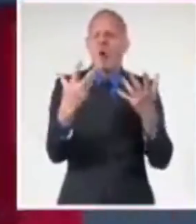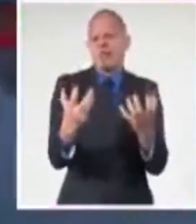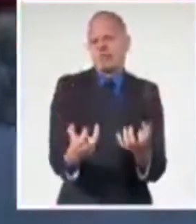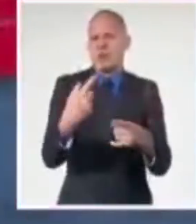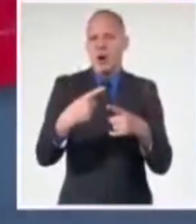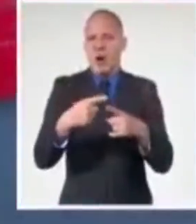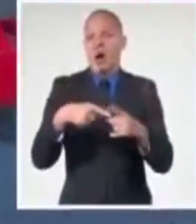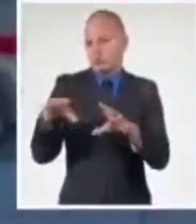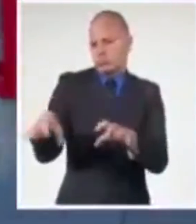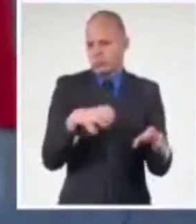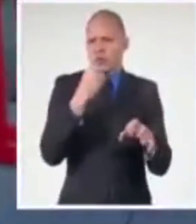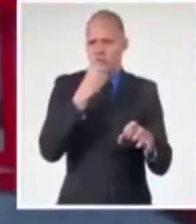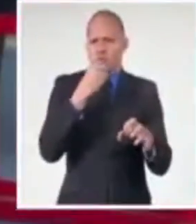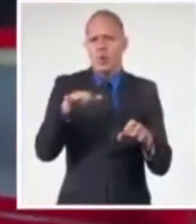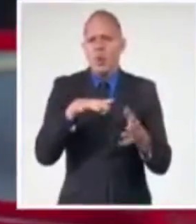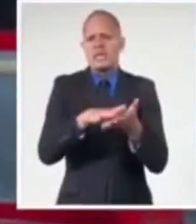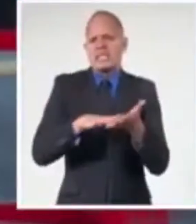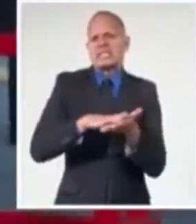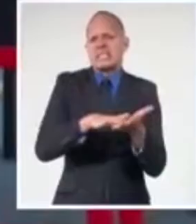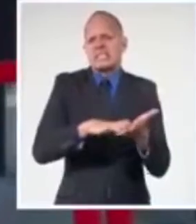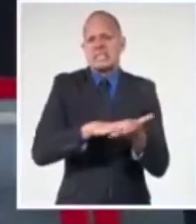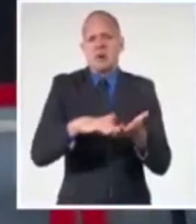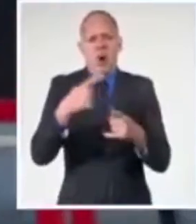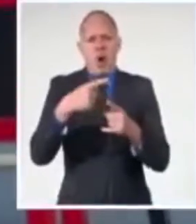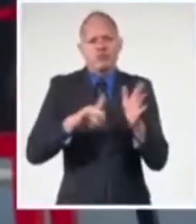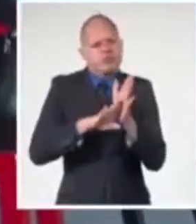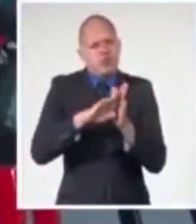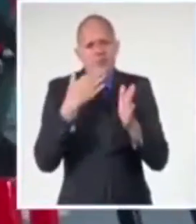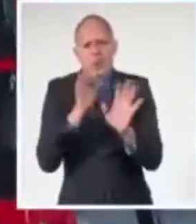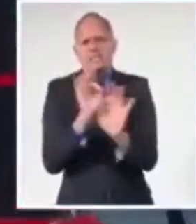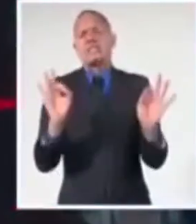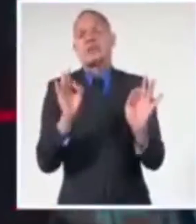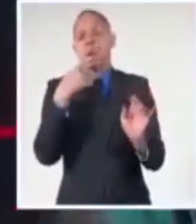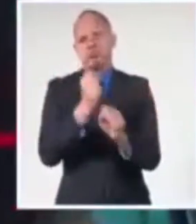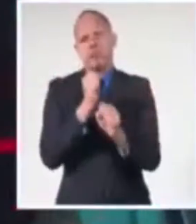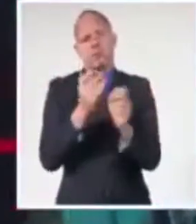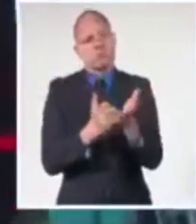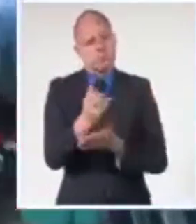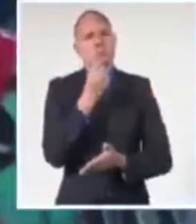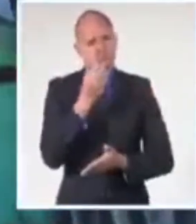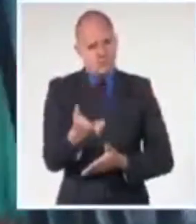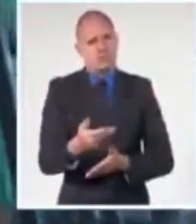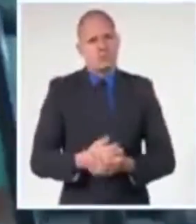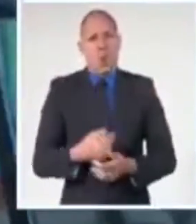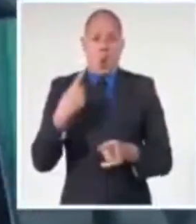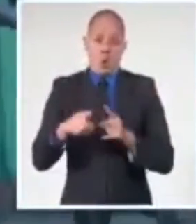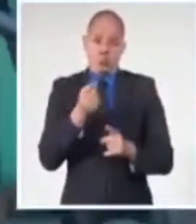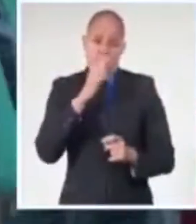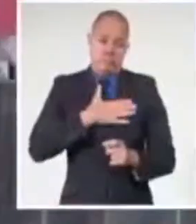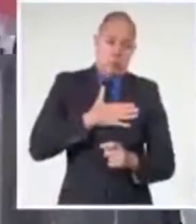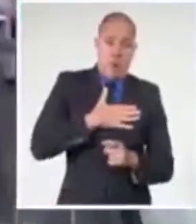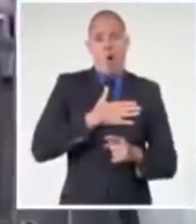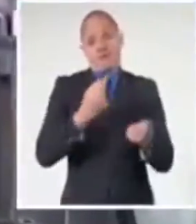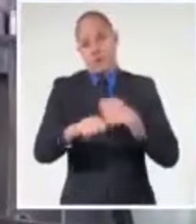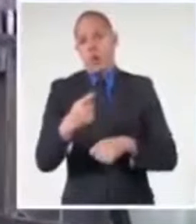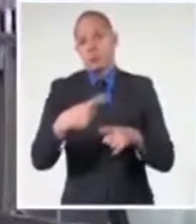que podemos nosotros rescatarlas, reconvertirlas, darle mantenimiento y ponerlas de nuevo a funcionar en otra entidad o en nuestras